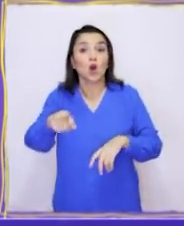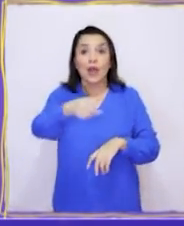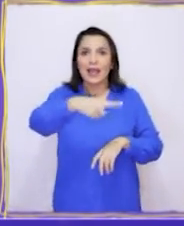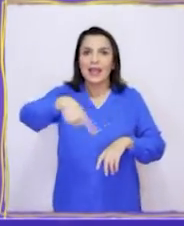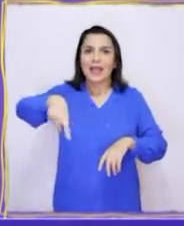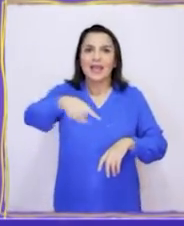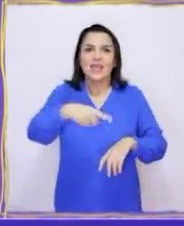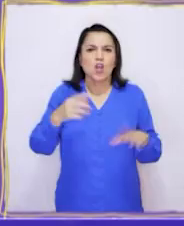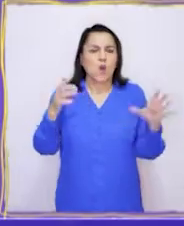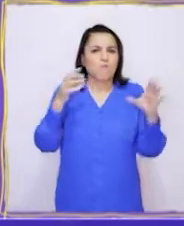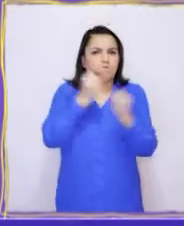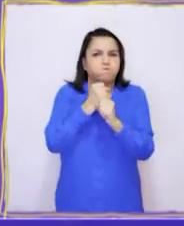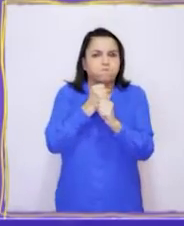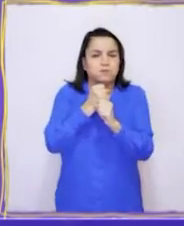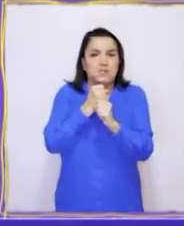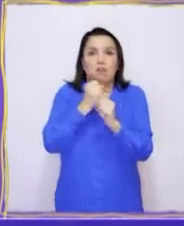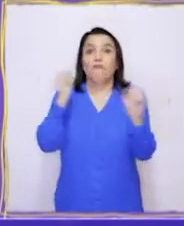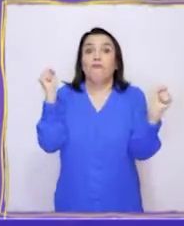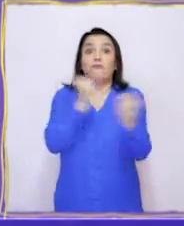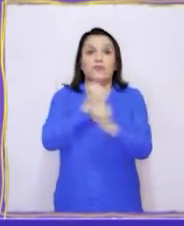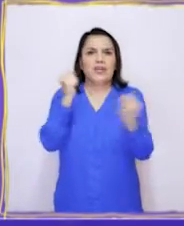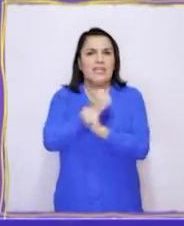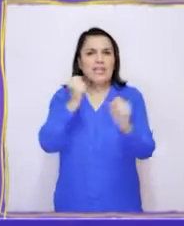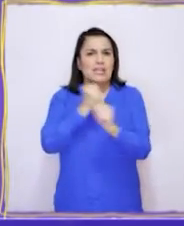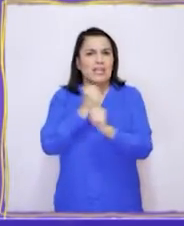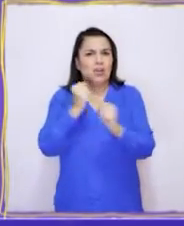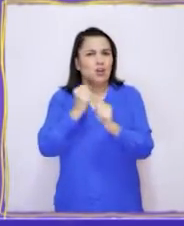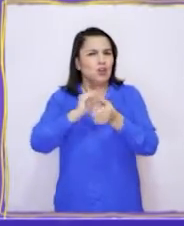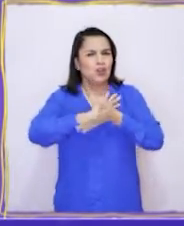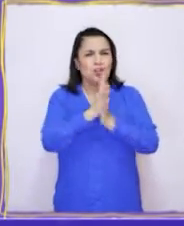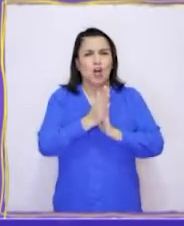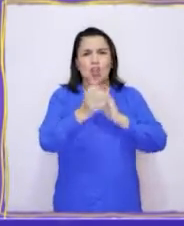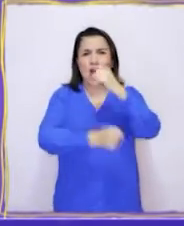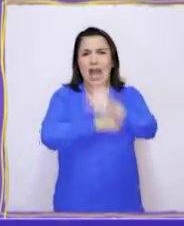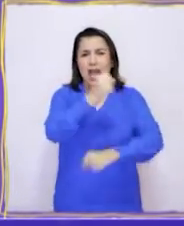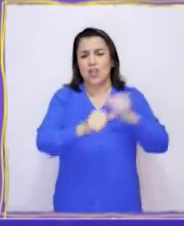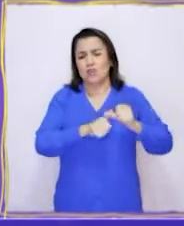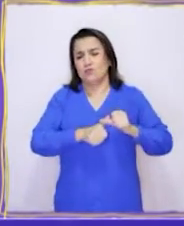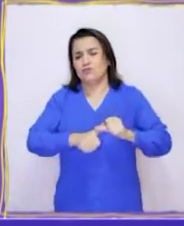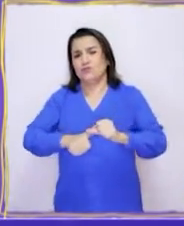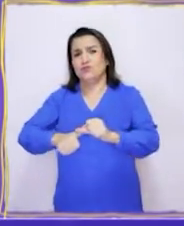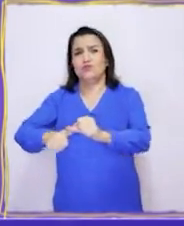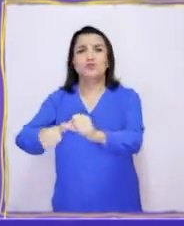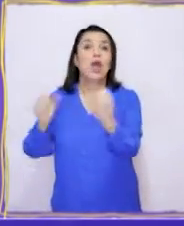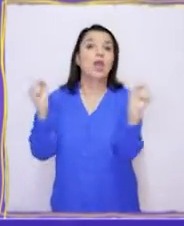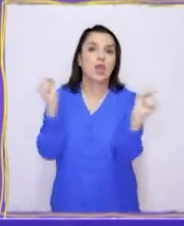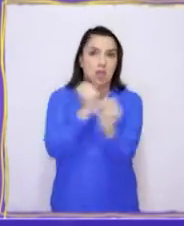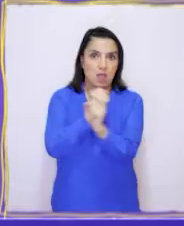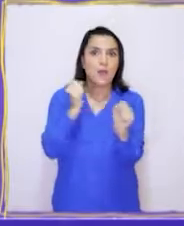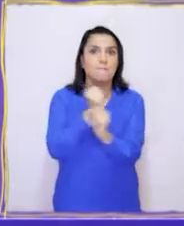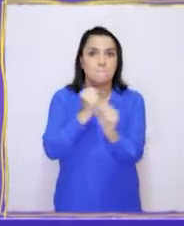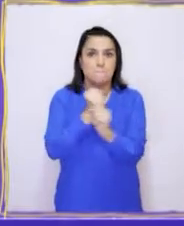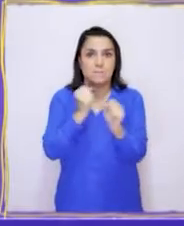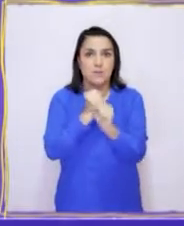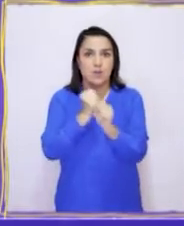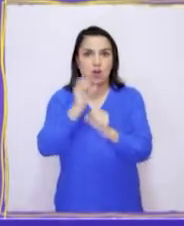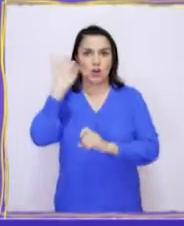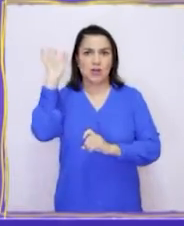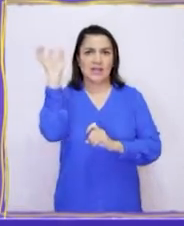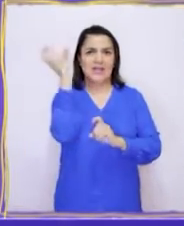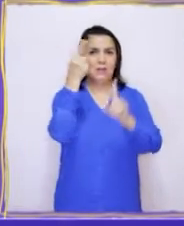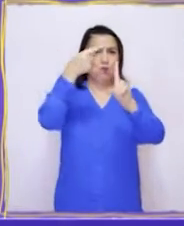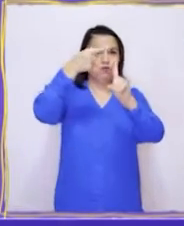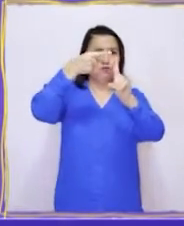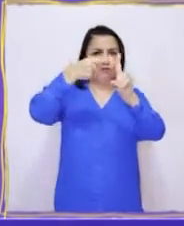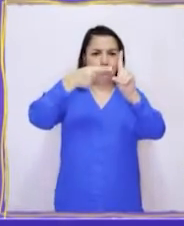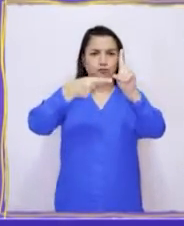tuvieron que soportar frías temperaturas durante todo el año. Y sobre todo en invierno, ya que llega hasta los menos